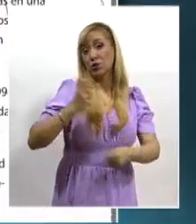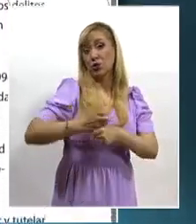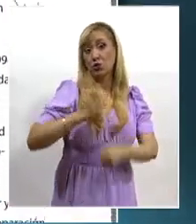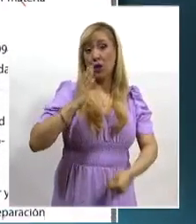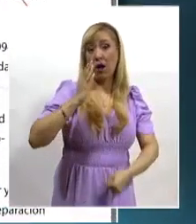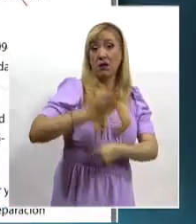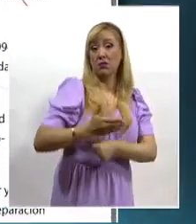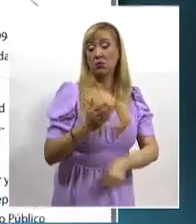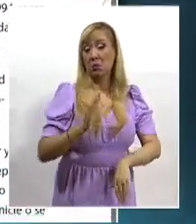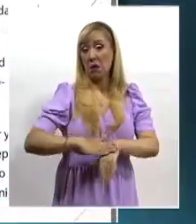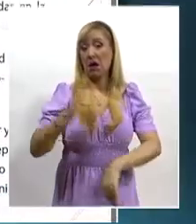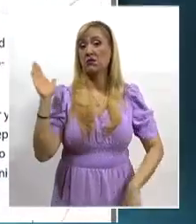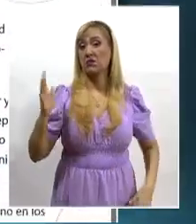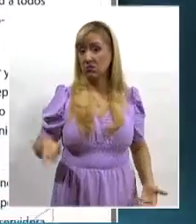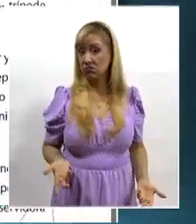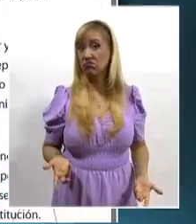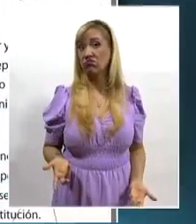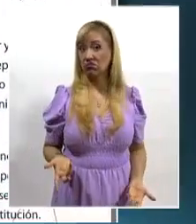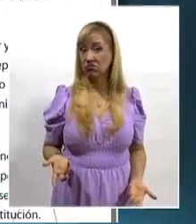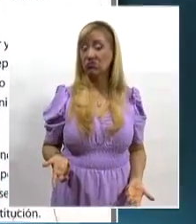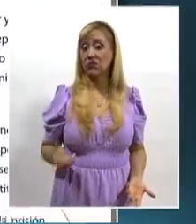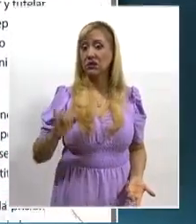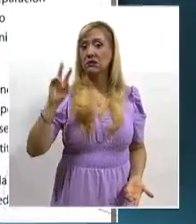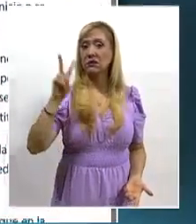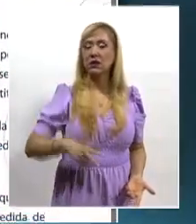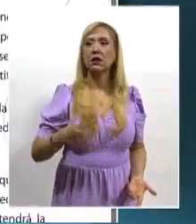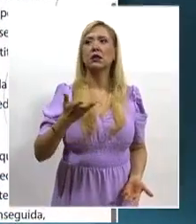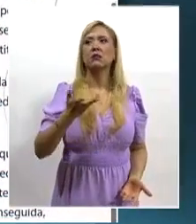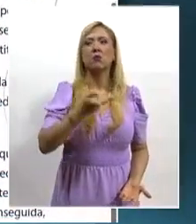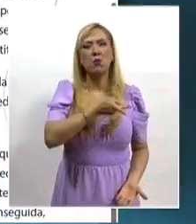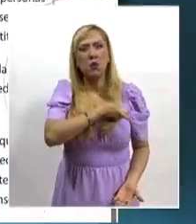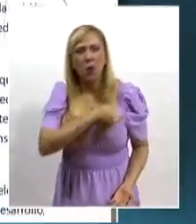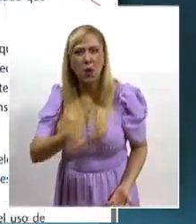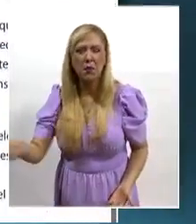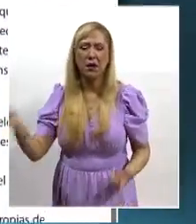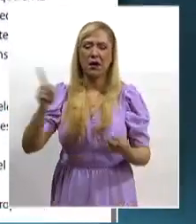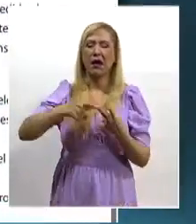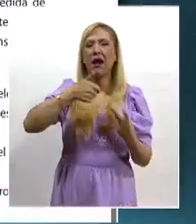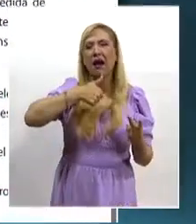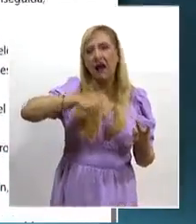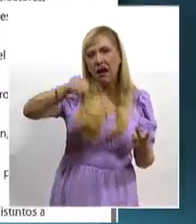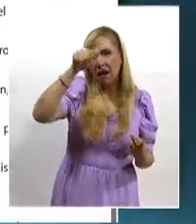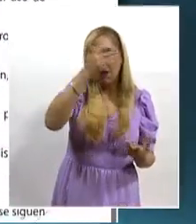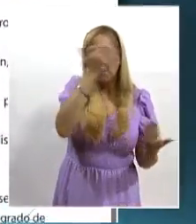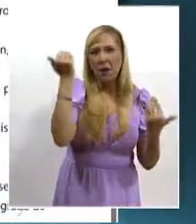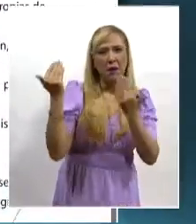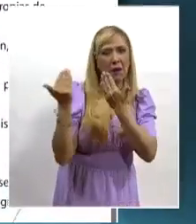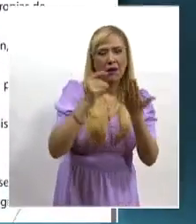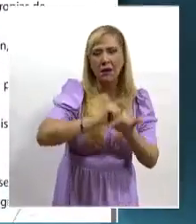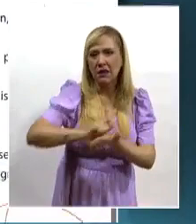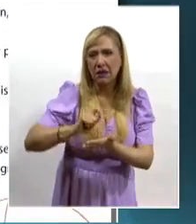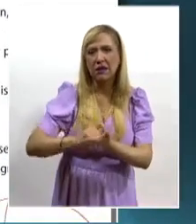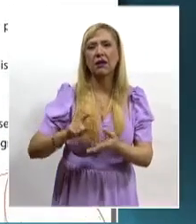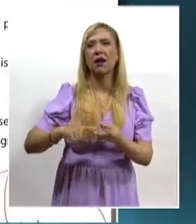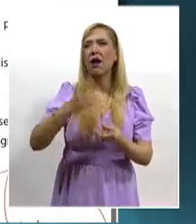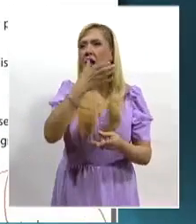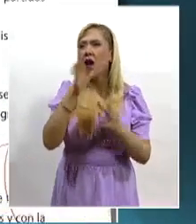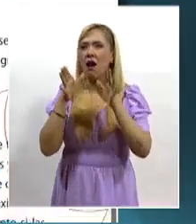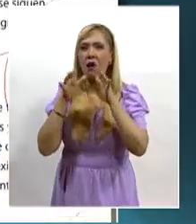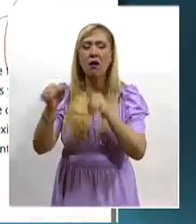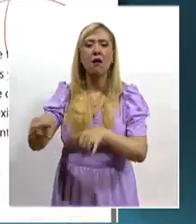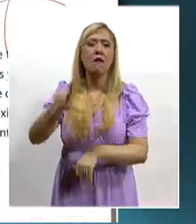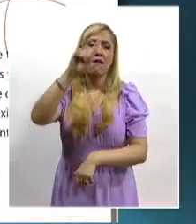las condiciones de vulnerabilidad como la pobreza, el analfabetismo y la condición rural son un caldo de cultivo para cometer delitos